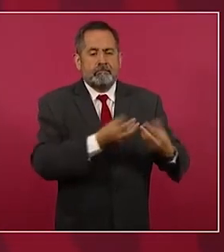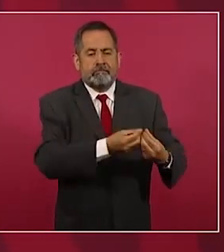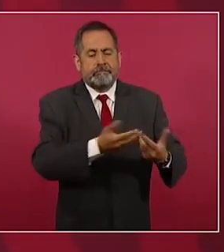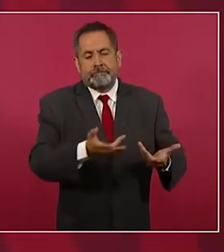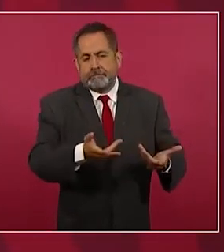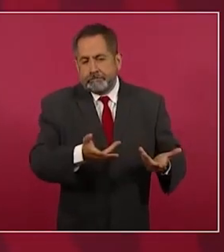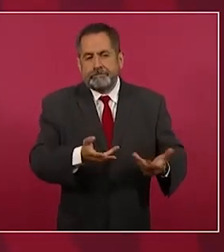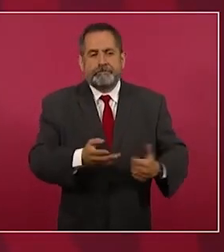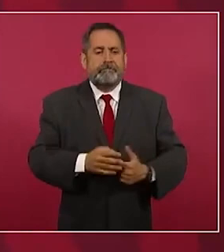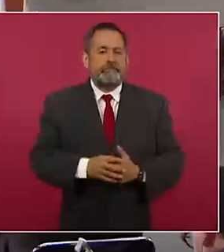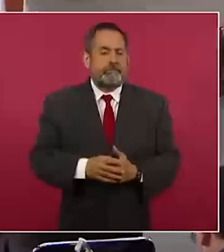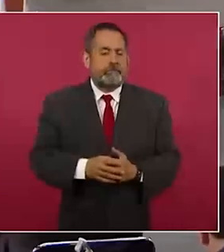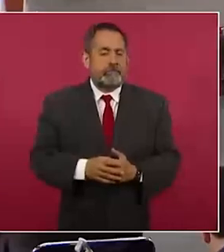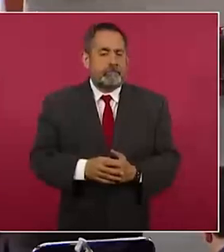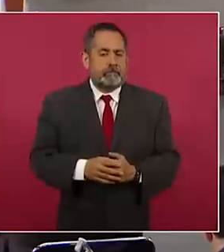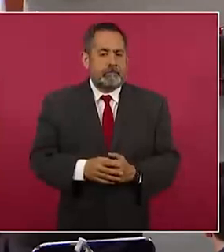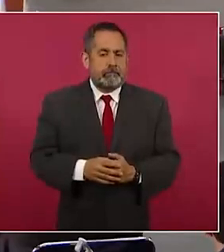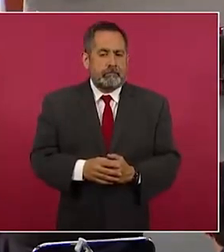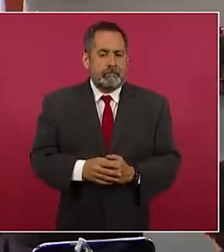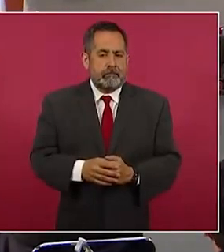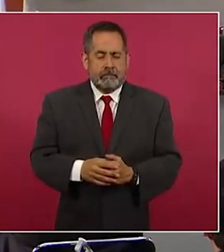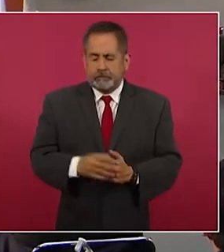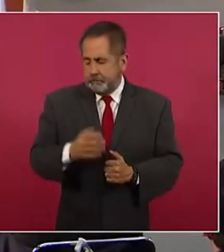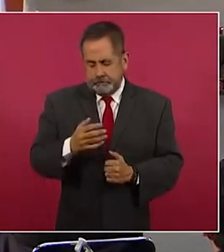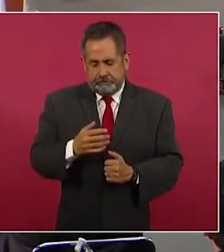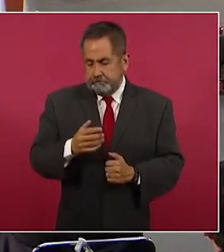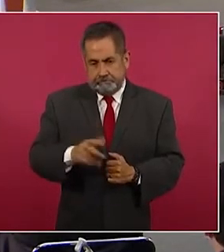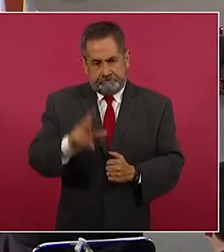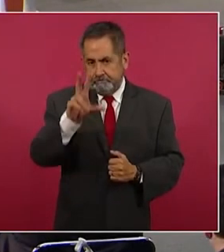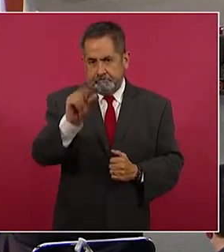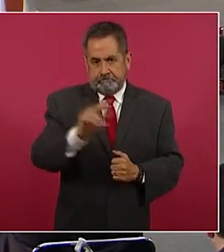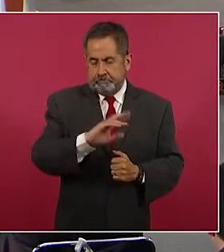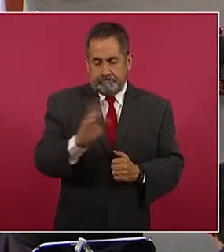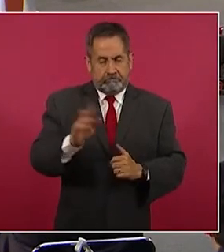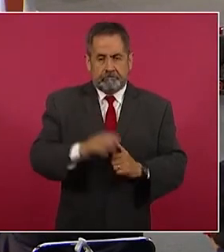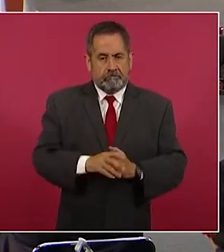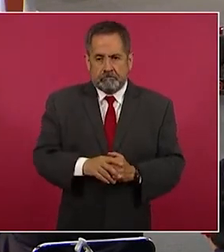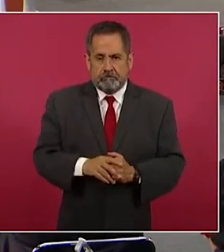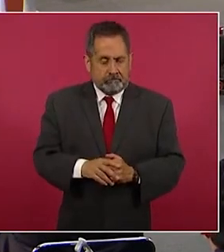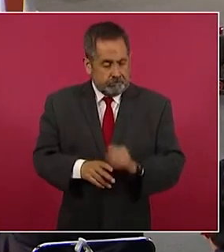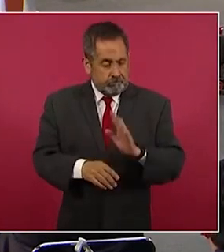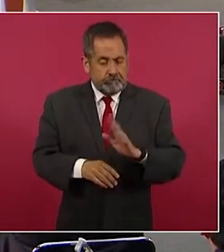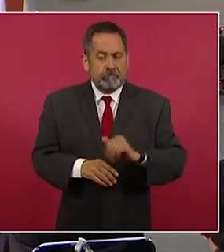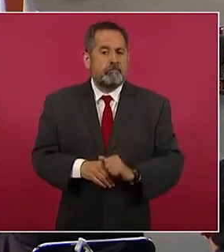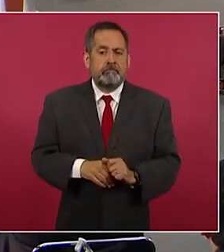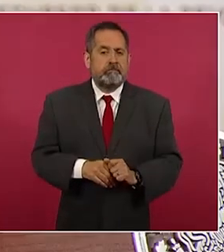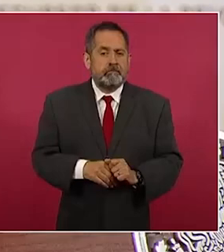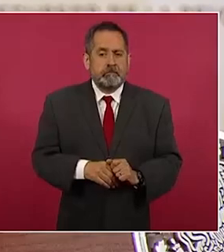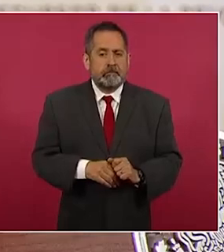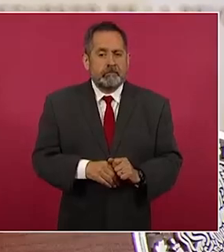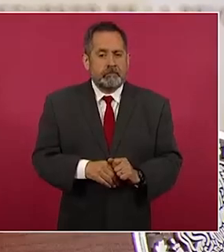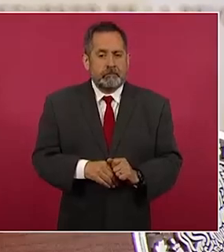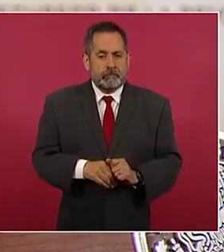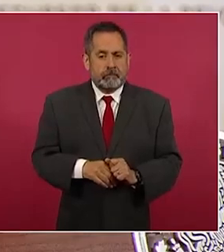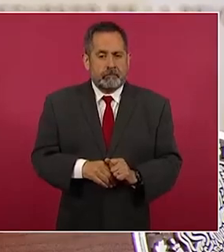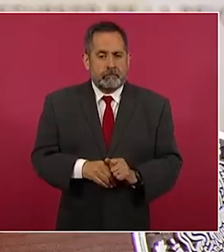y no toman en cuenta la